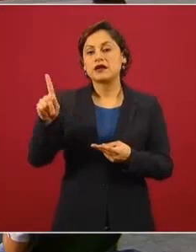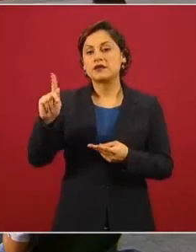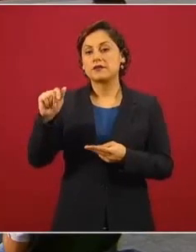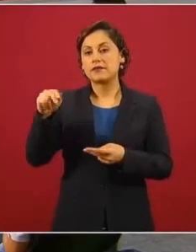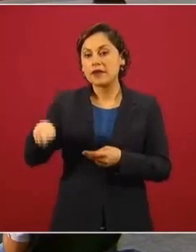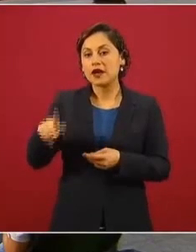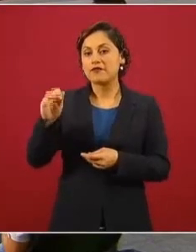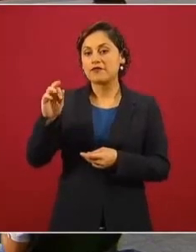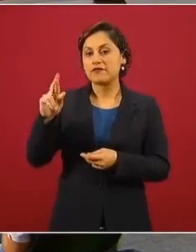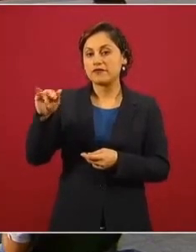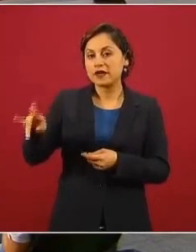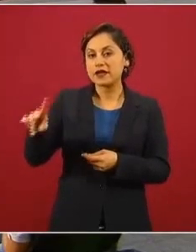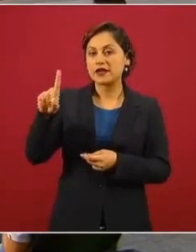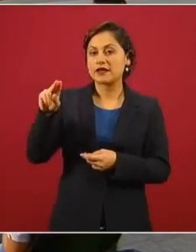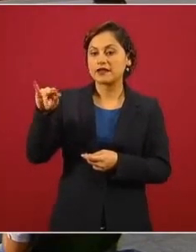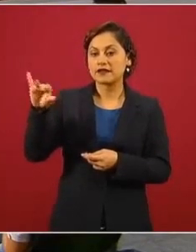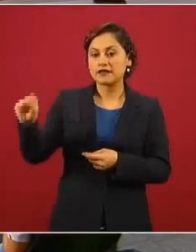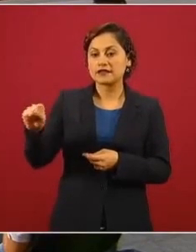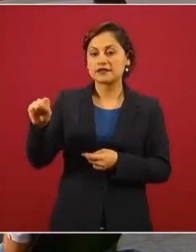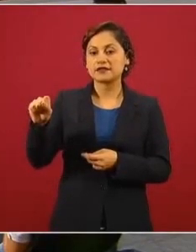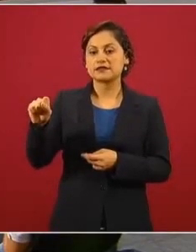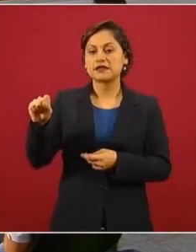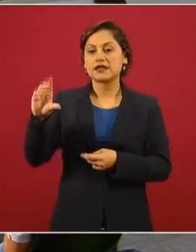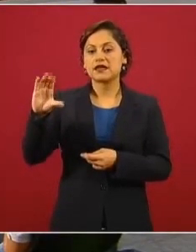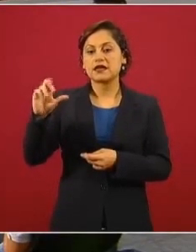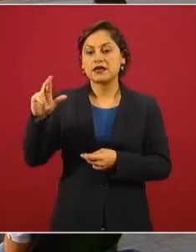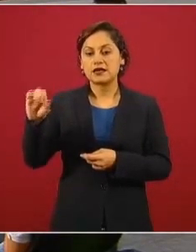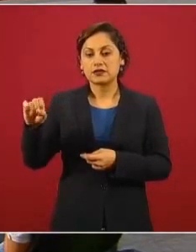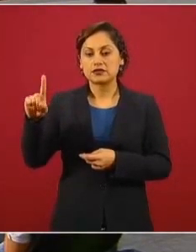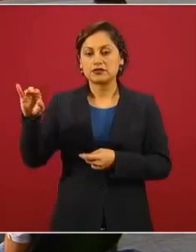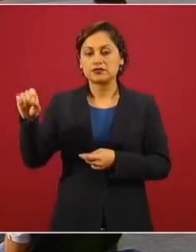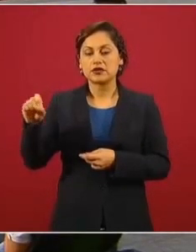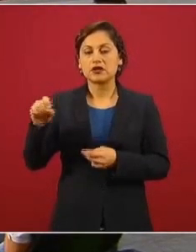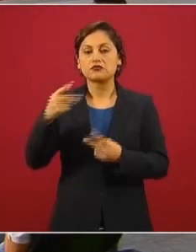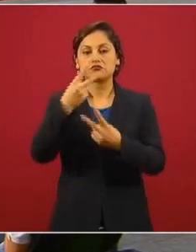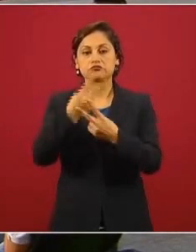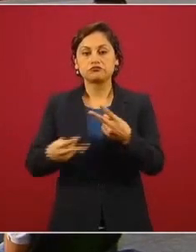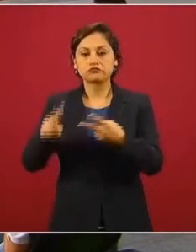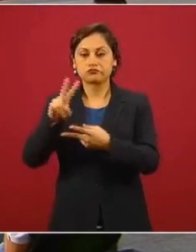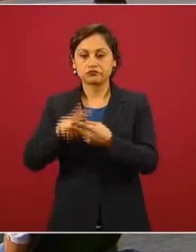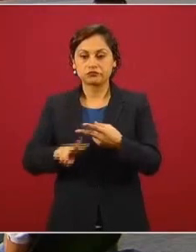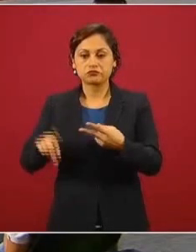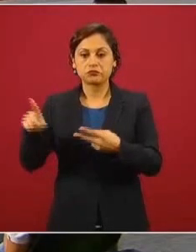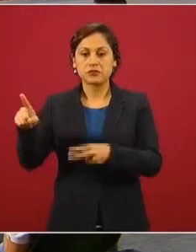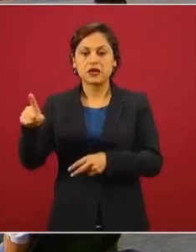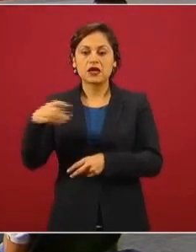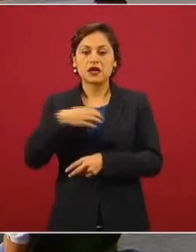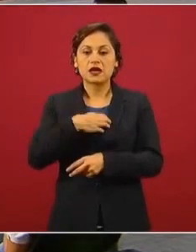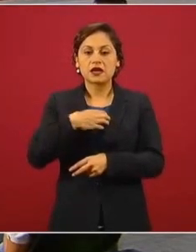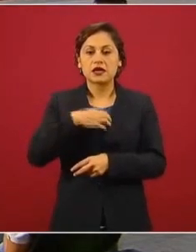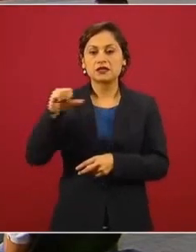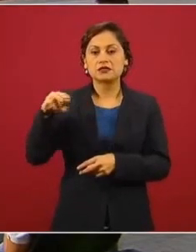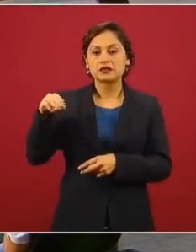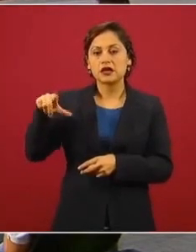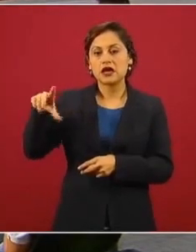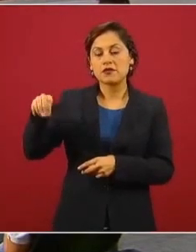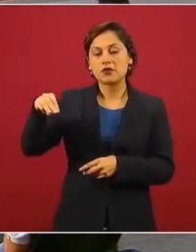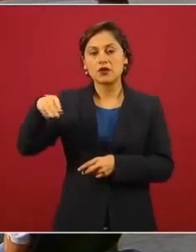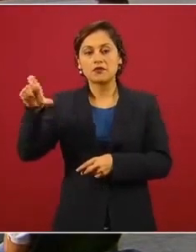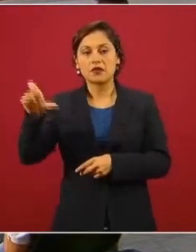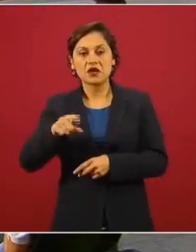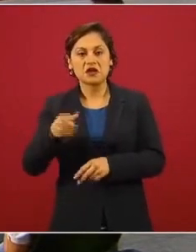Denise Dresser, Carlos Loret, Fernando Belauzarán y los hashtags, el caca, se llaman lo mxte reclama,